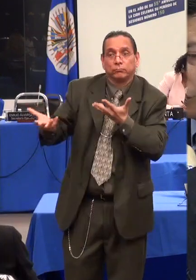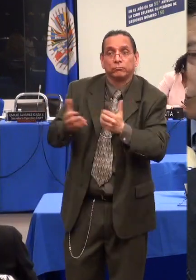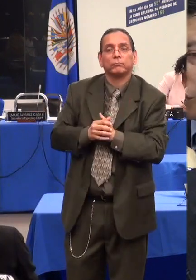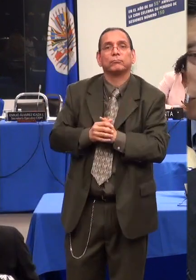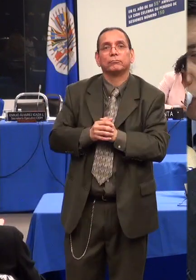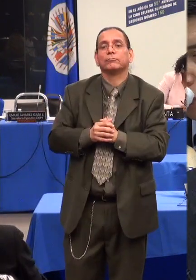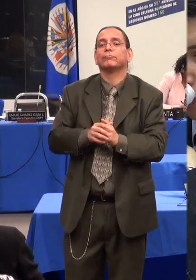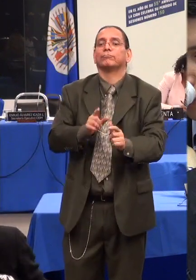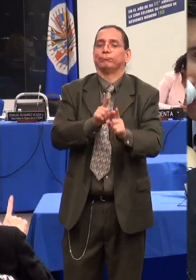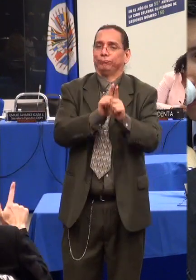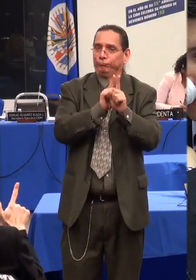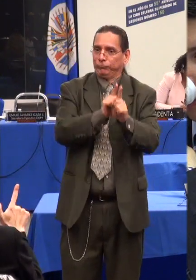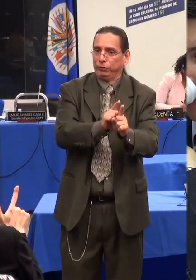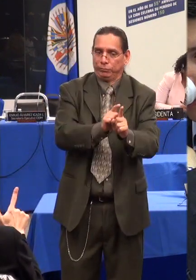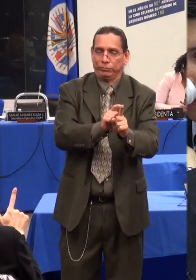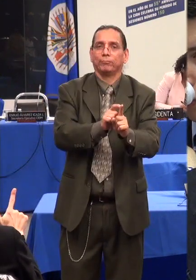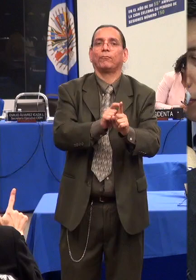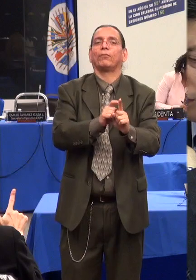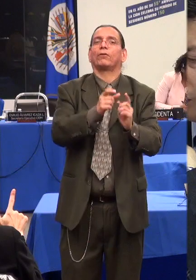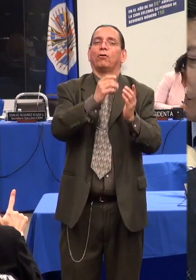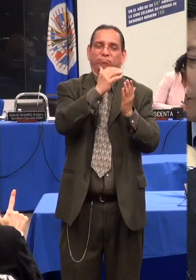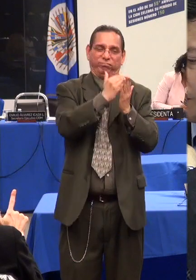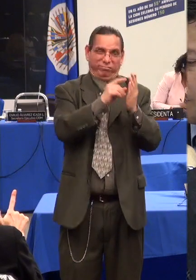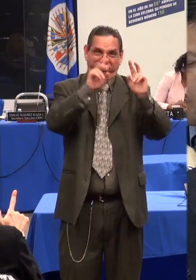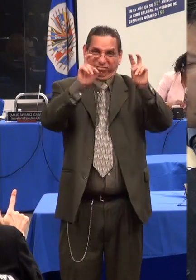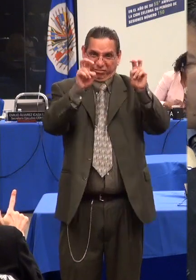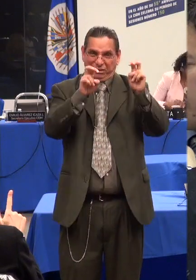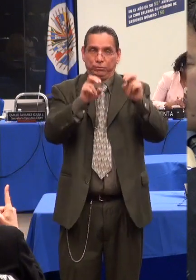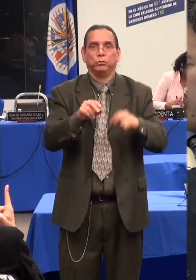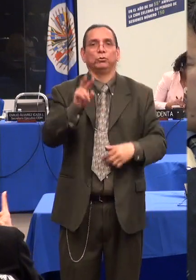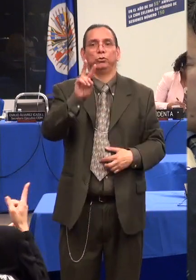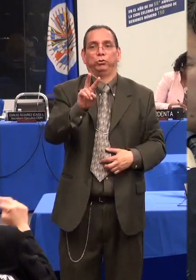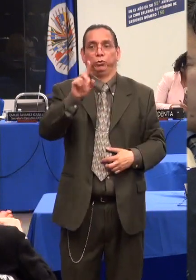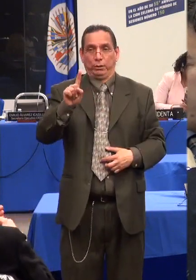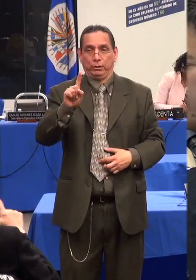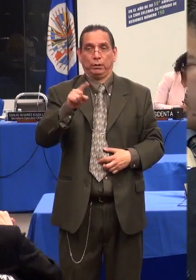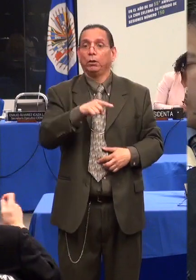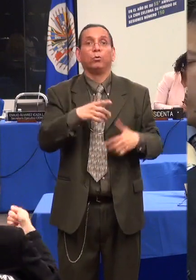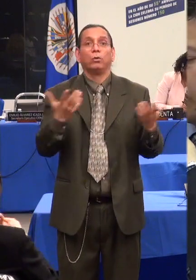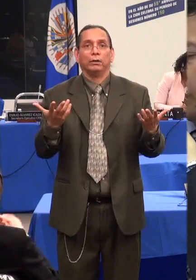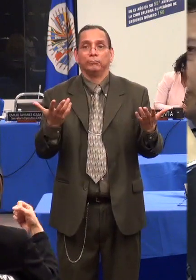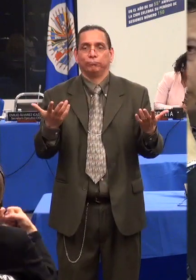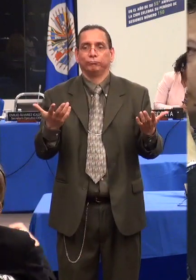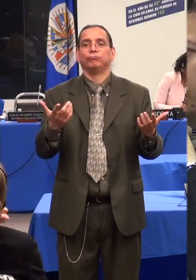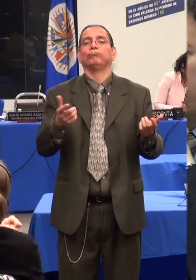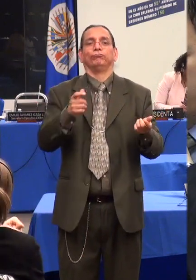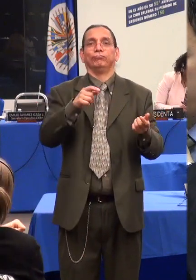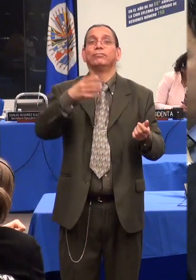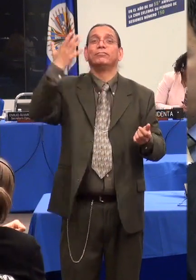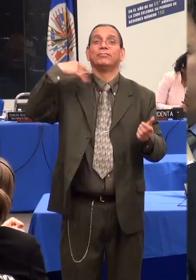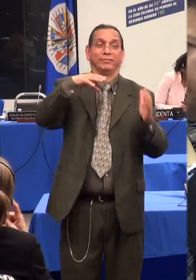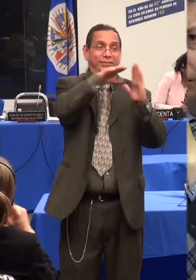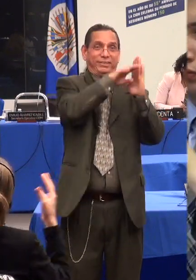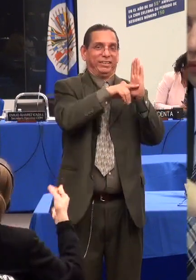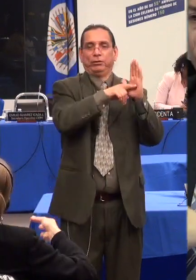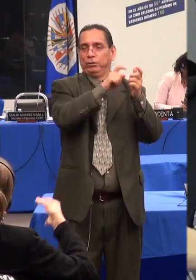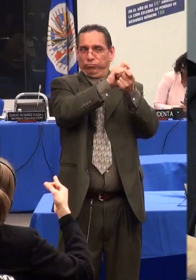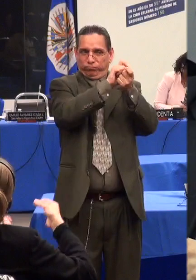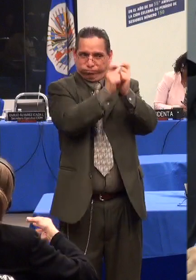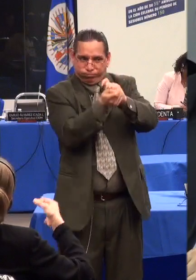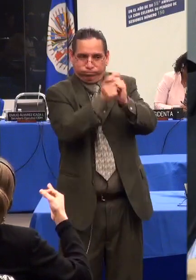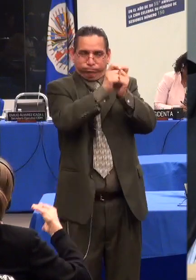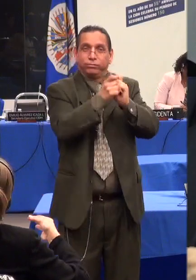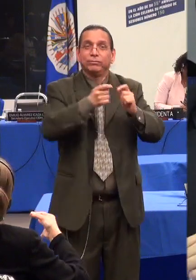puede significar un cambio estructural en el régimen de capacidad legal en Colombia en el futuro próximo. Establece lo siguiente, el